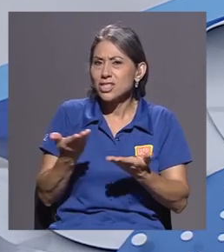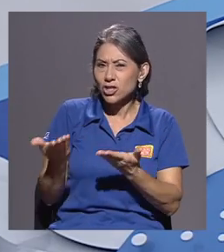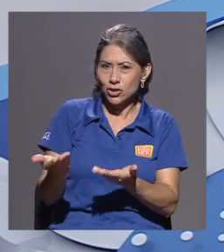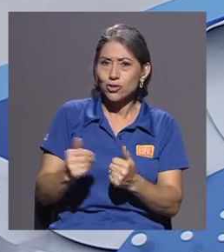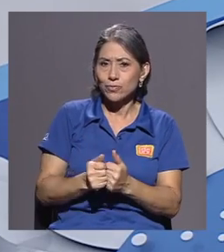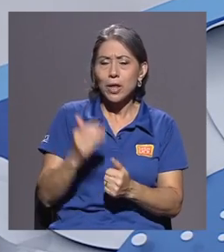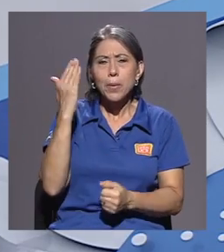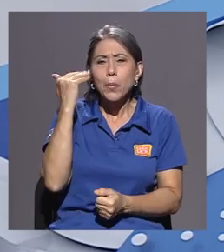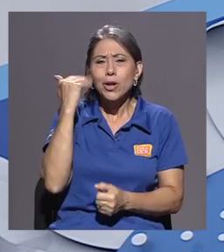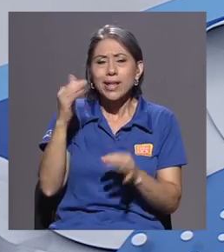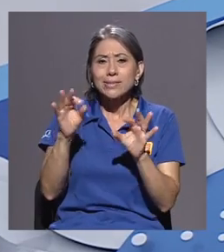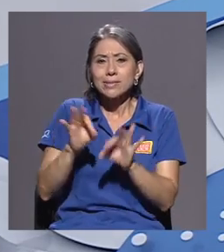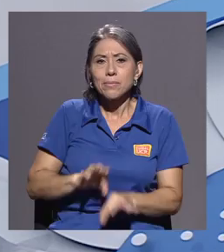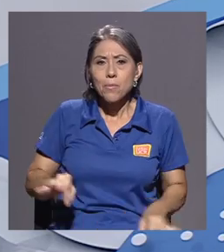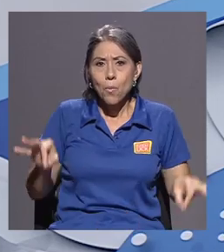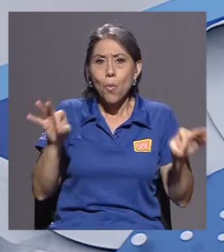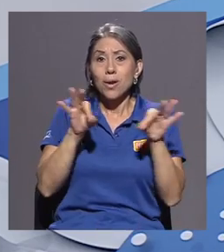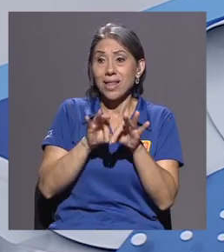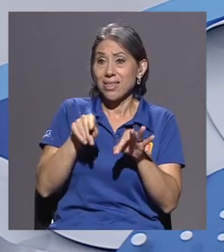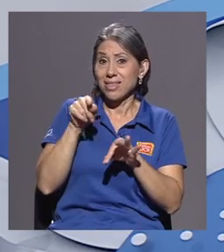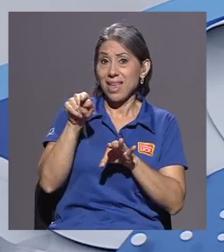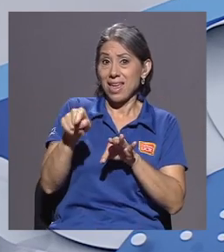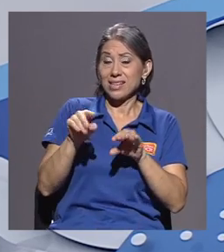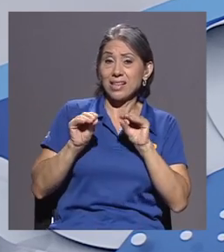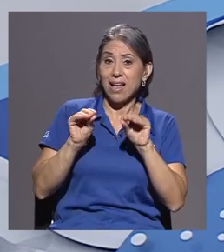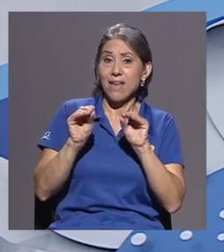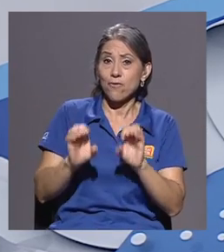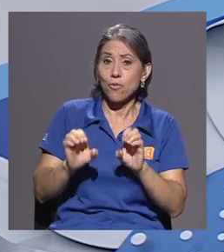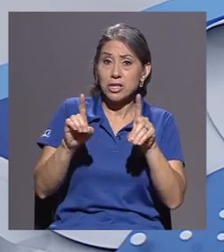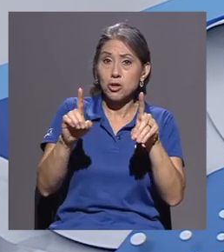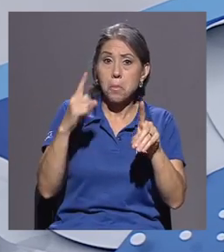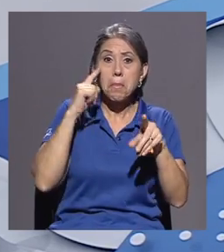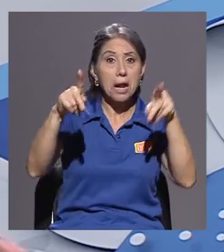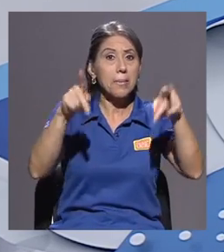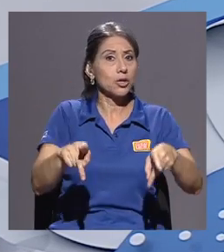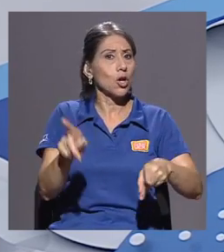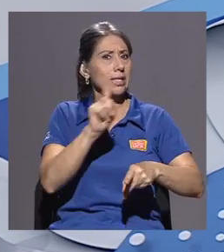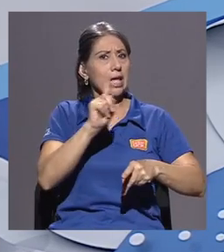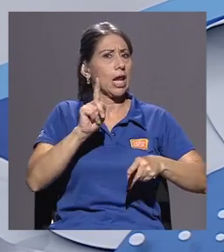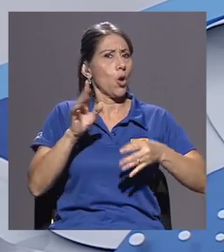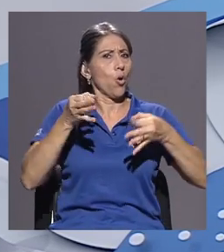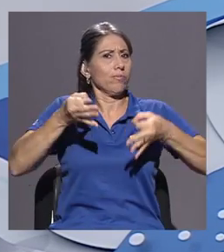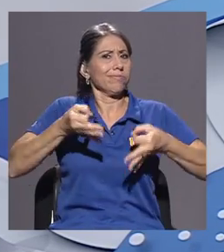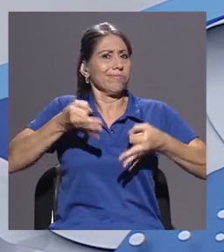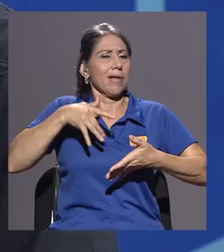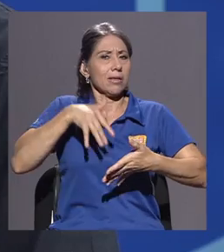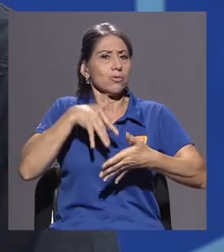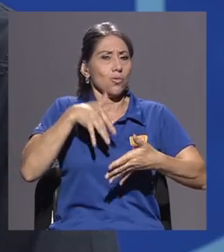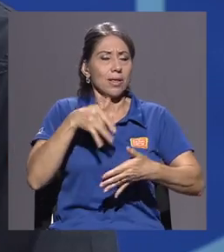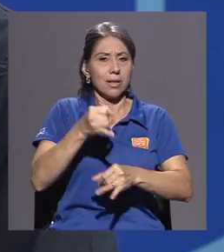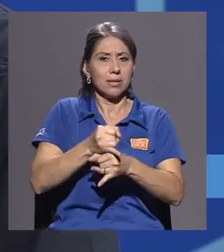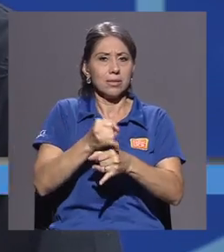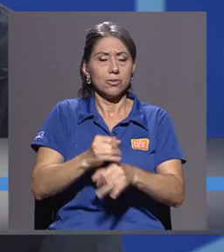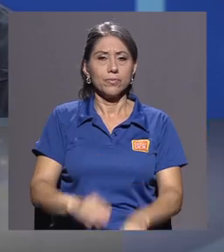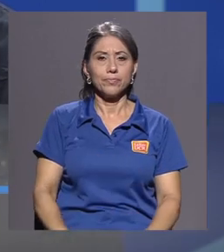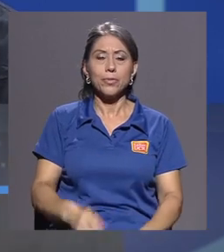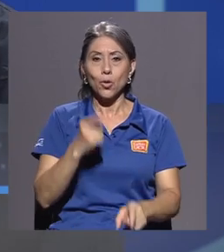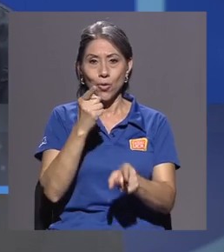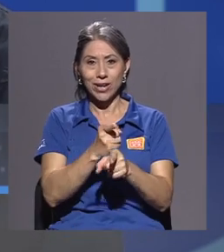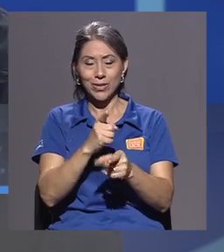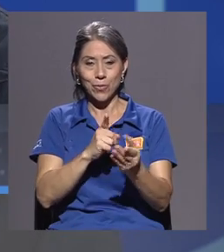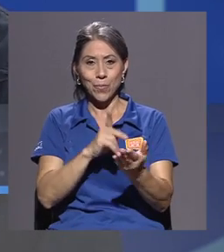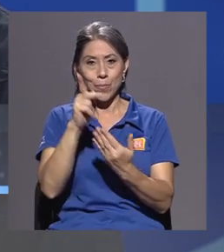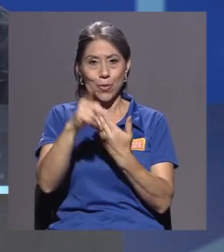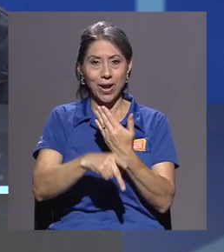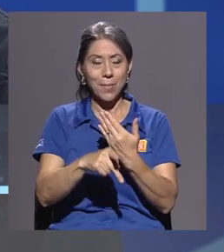y por qué es importante ofrecer ese tipo de formación a personas que no son estudiantes formales de la institución? Correcto. En el Programa de